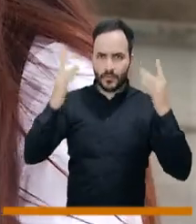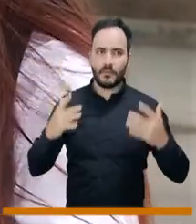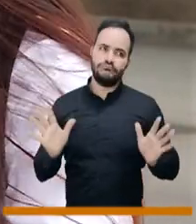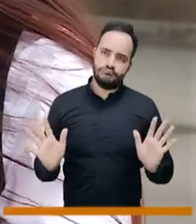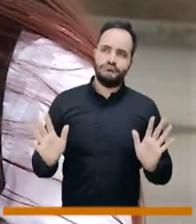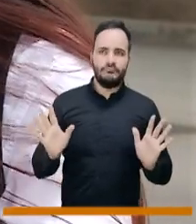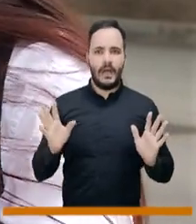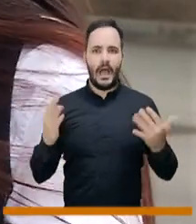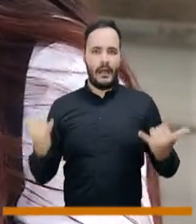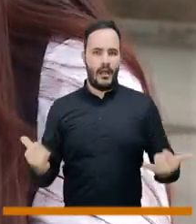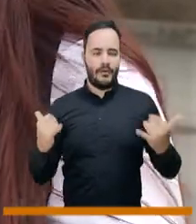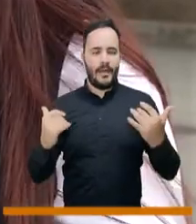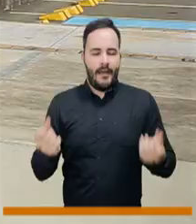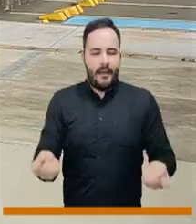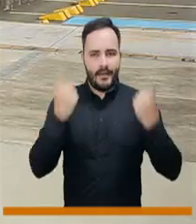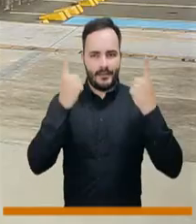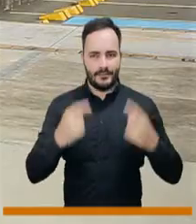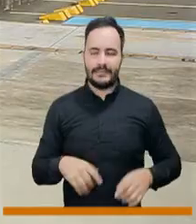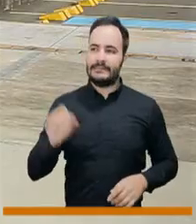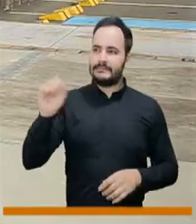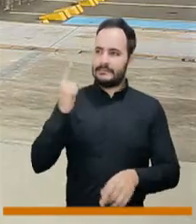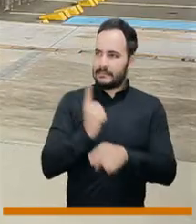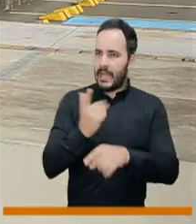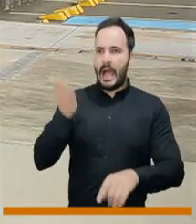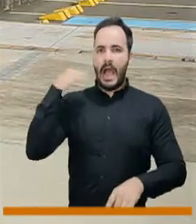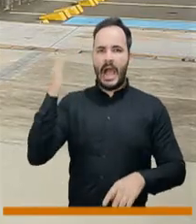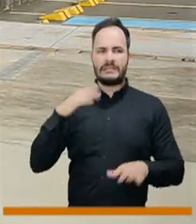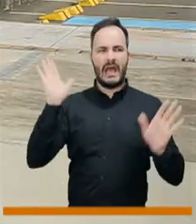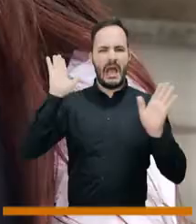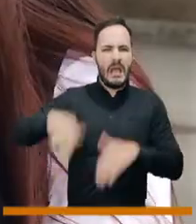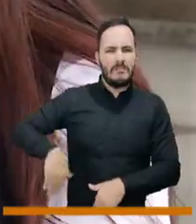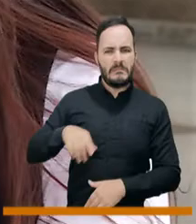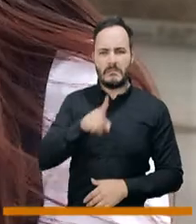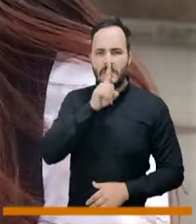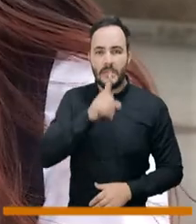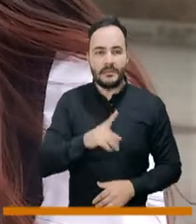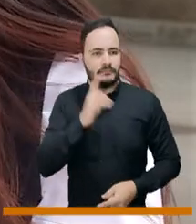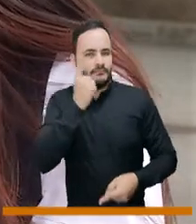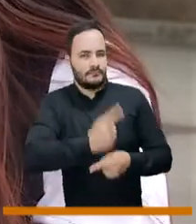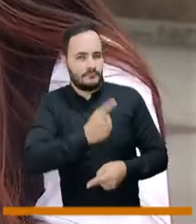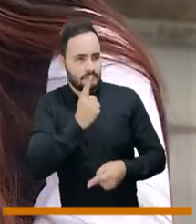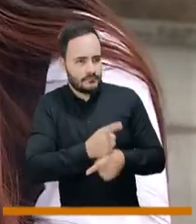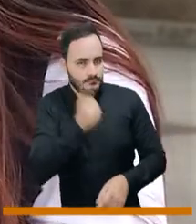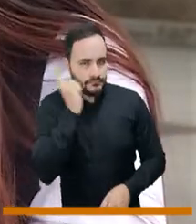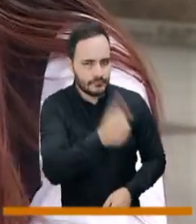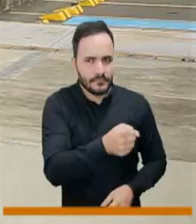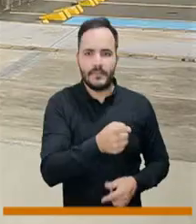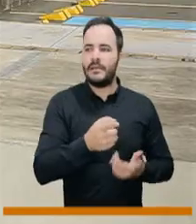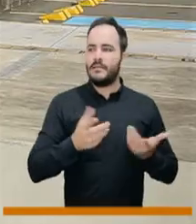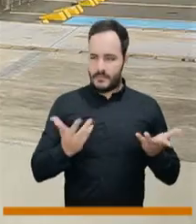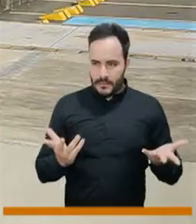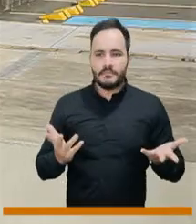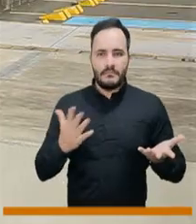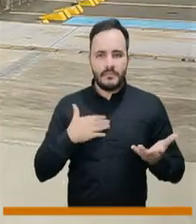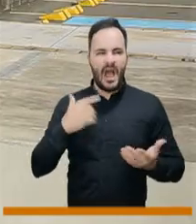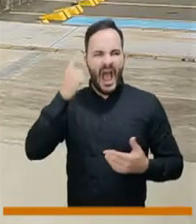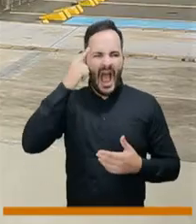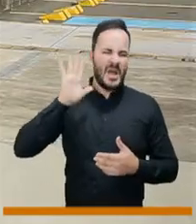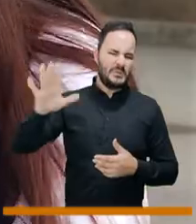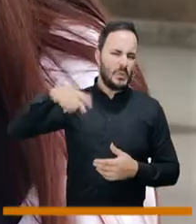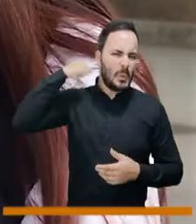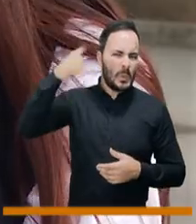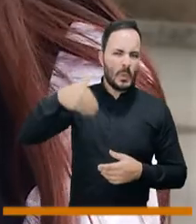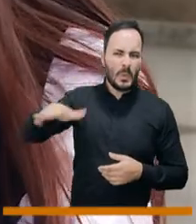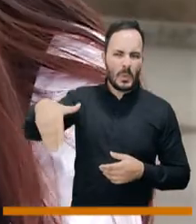digamos, como en este momento. La reconocimos, porque la teníamos escondida. Exacto, era como el estigma, como tú decías, el